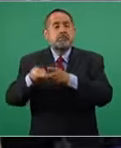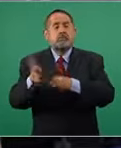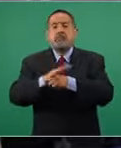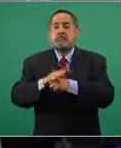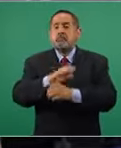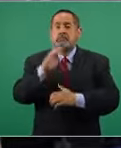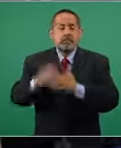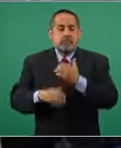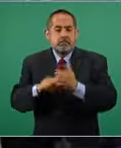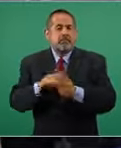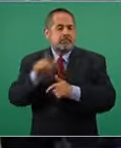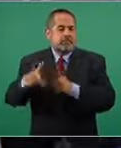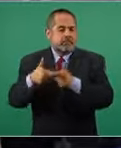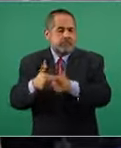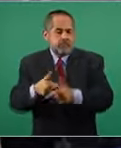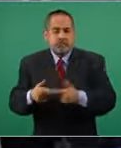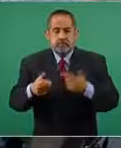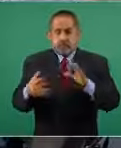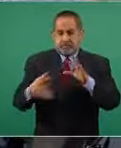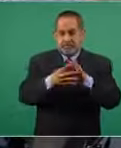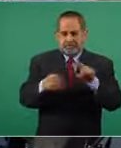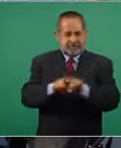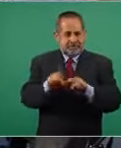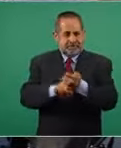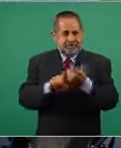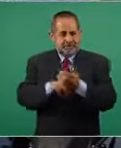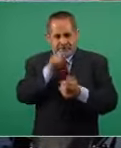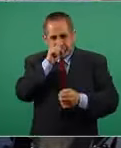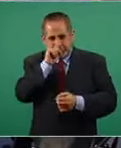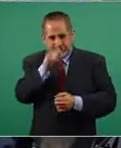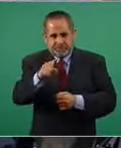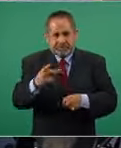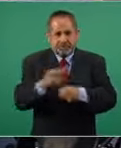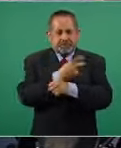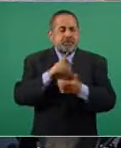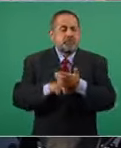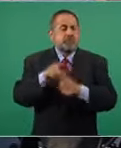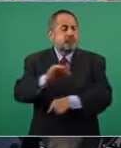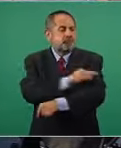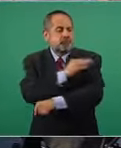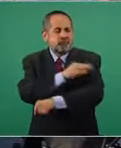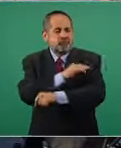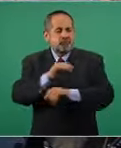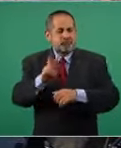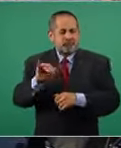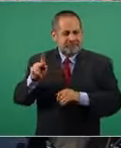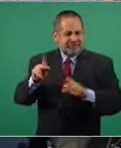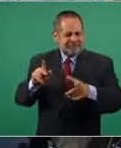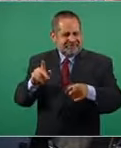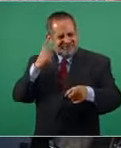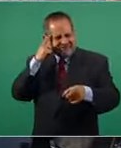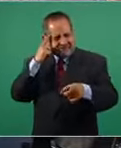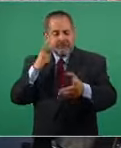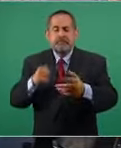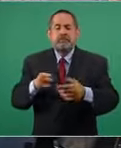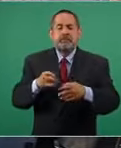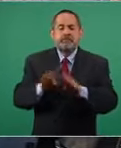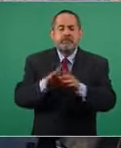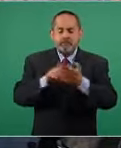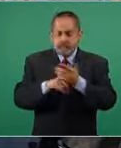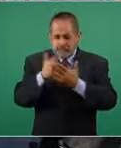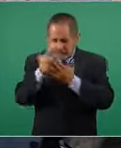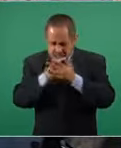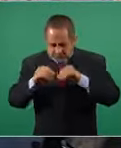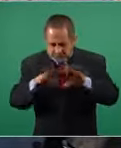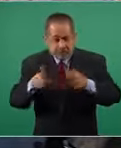y por otro lado al hilo de lo que ya nos ha comentado del escándalo de las vacunas VIP veíamos una encuesta un